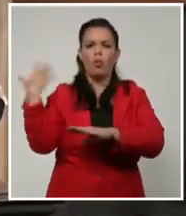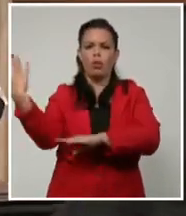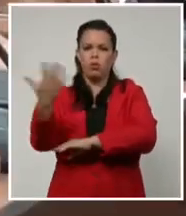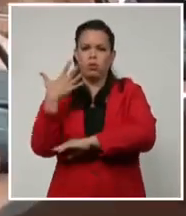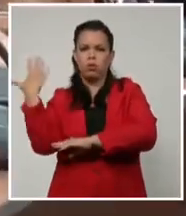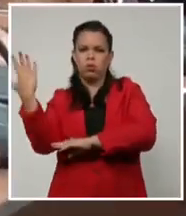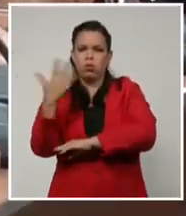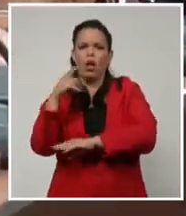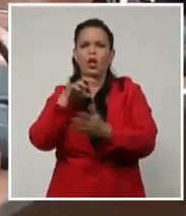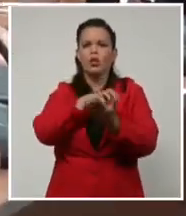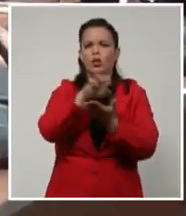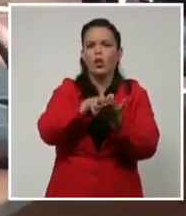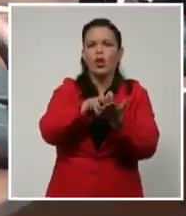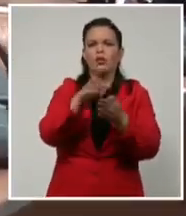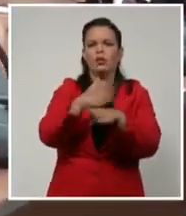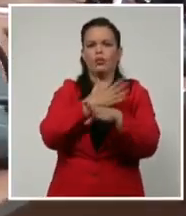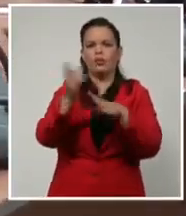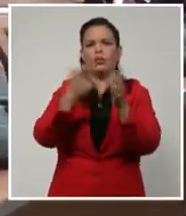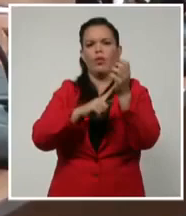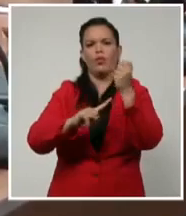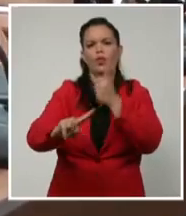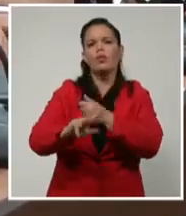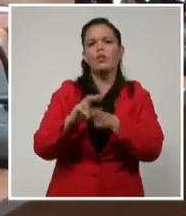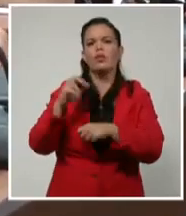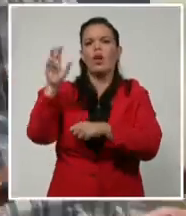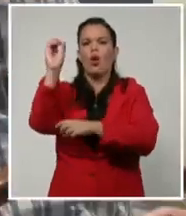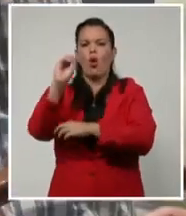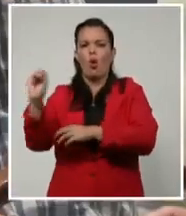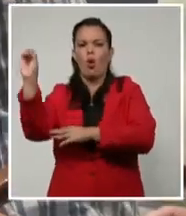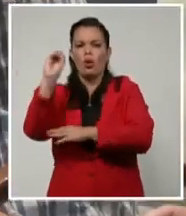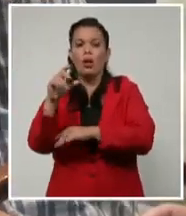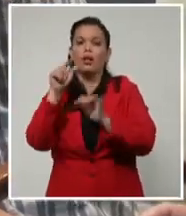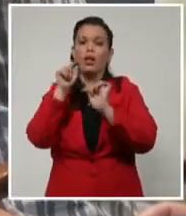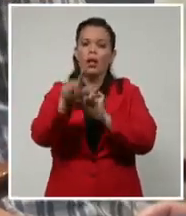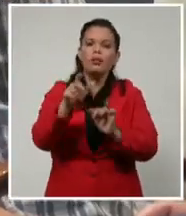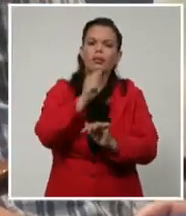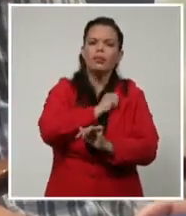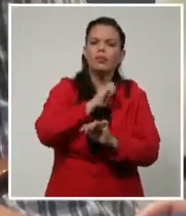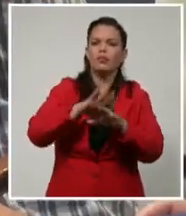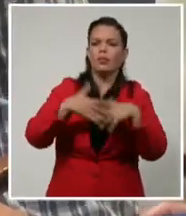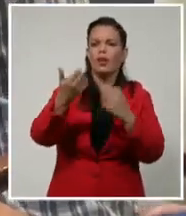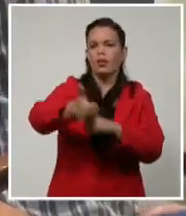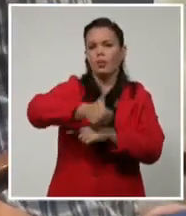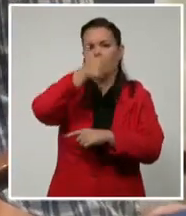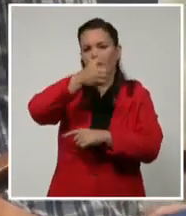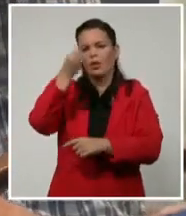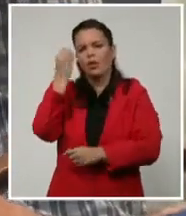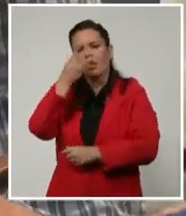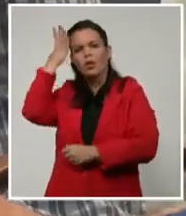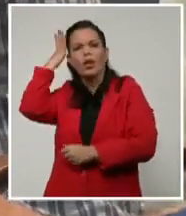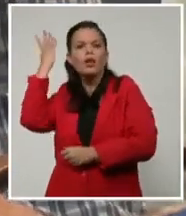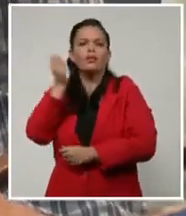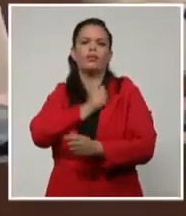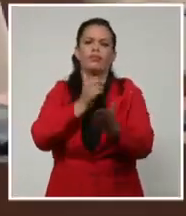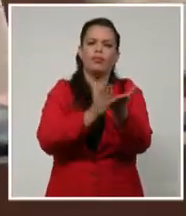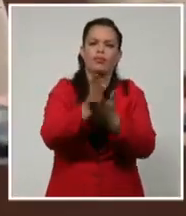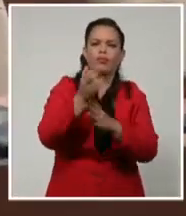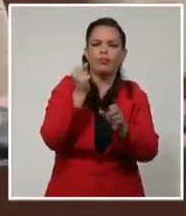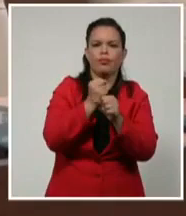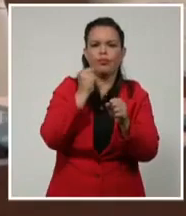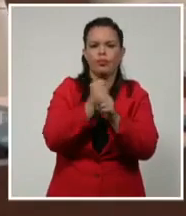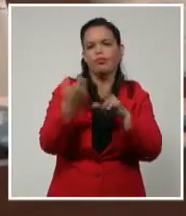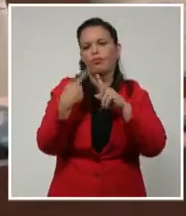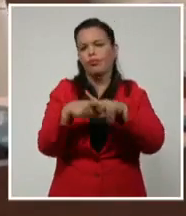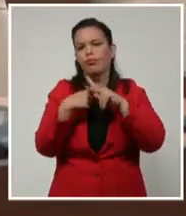oriente y el centro del país, llamó el presidente de la República de Cuba, Miguel Díaz Canel Bermúdez, durante la reunión del órgano económico y social